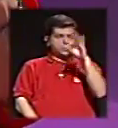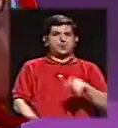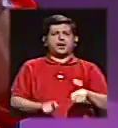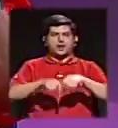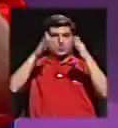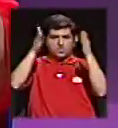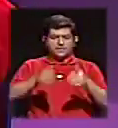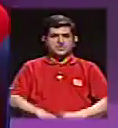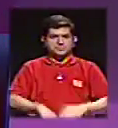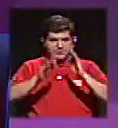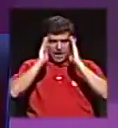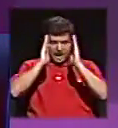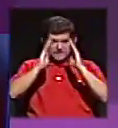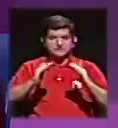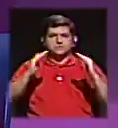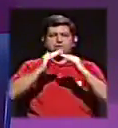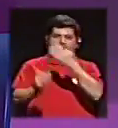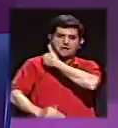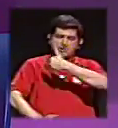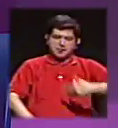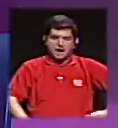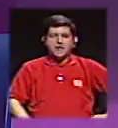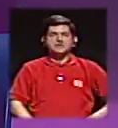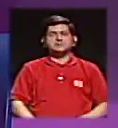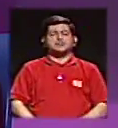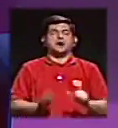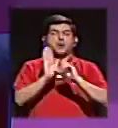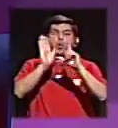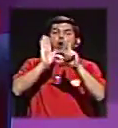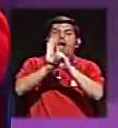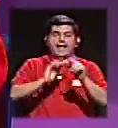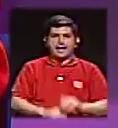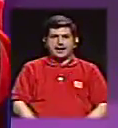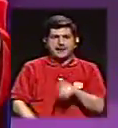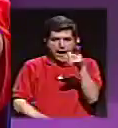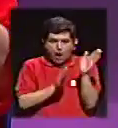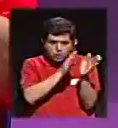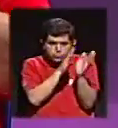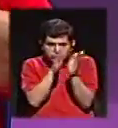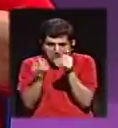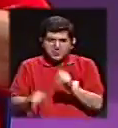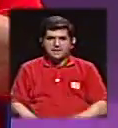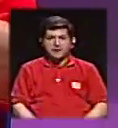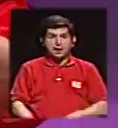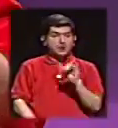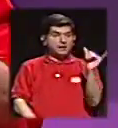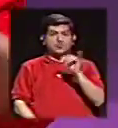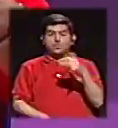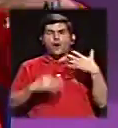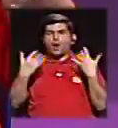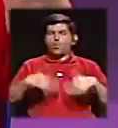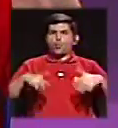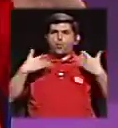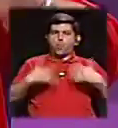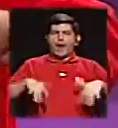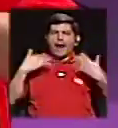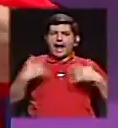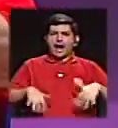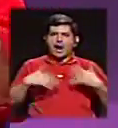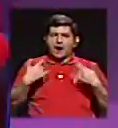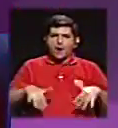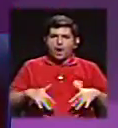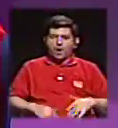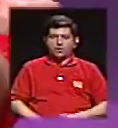como el periodista que cubría Casa Presidencial o el Congreso, lo preparaban y eso era así como wow, ¿verdad? Usted